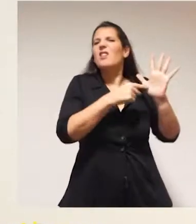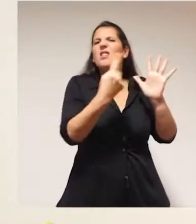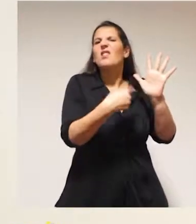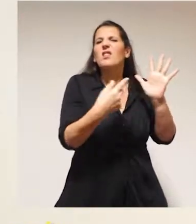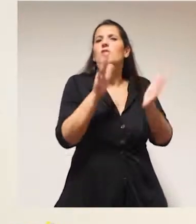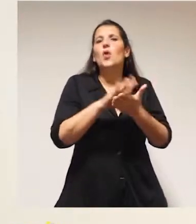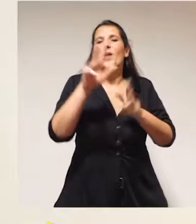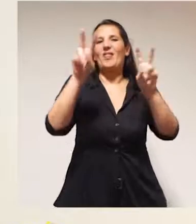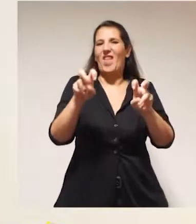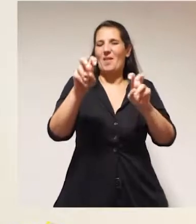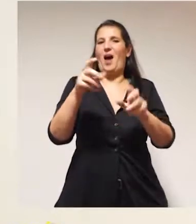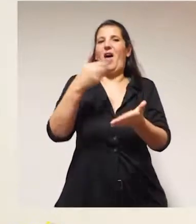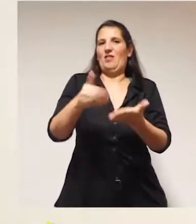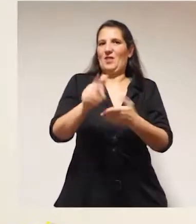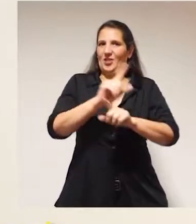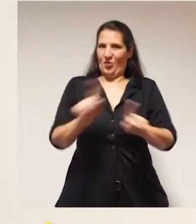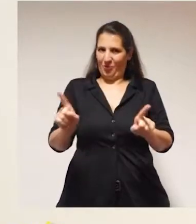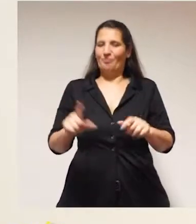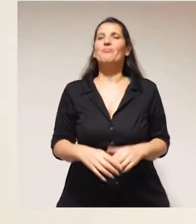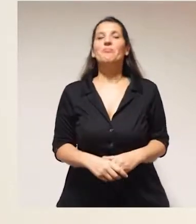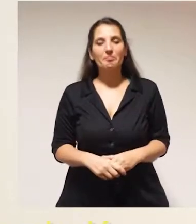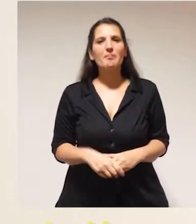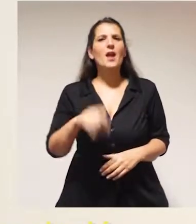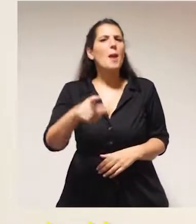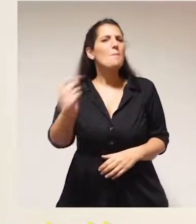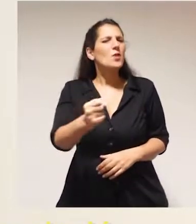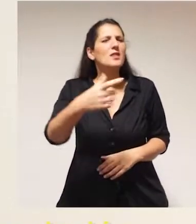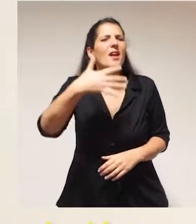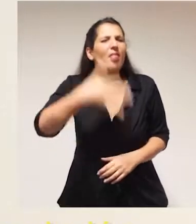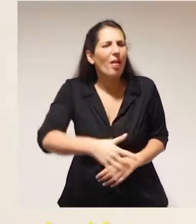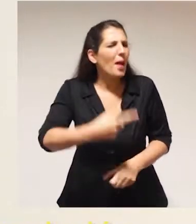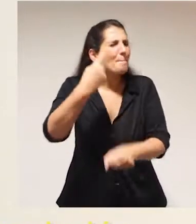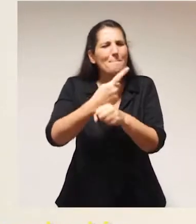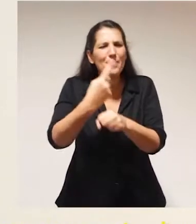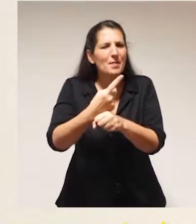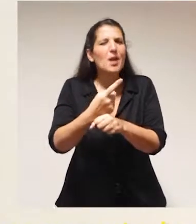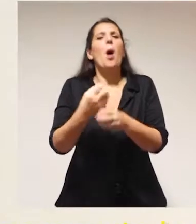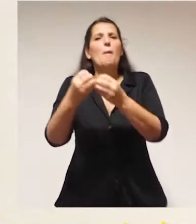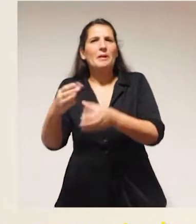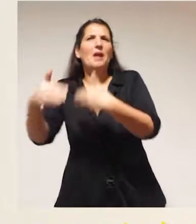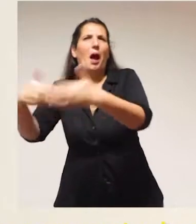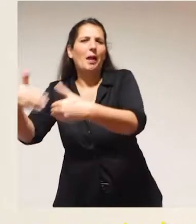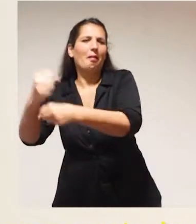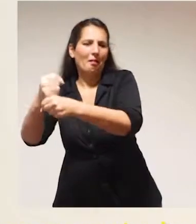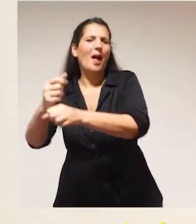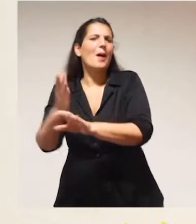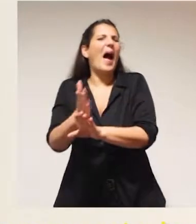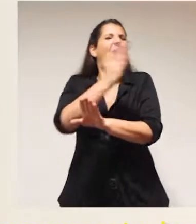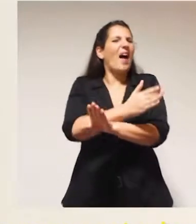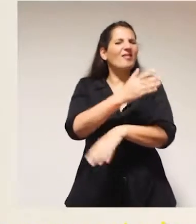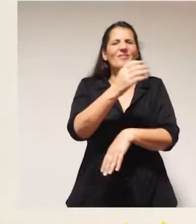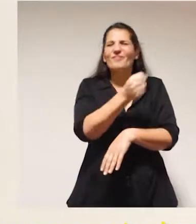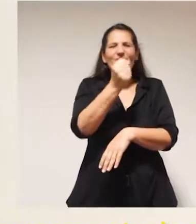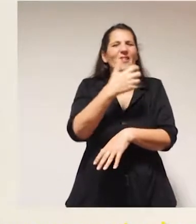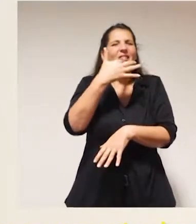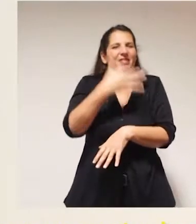las cuestiones antidiscriminatorias en nuestro país. Es muy importante hacer una diferenciación antes de comenzar a abordar